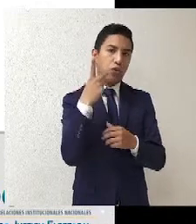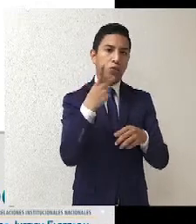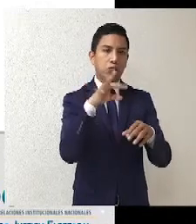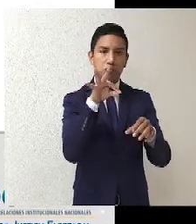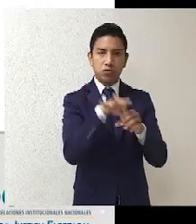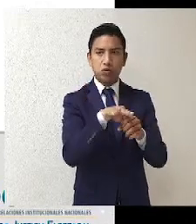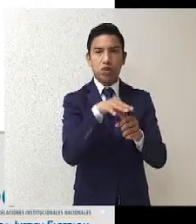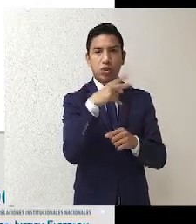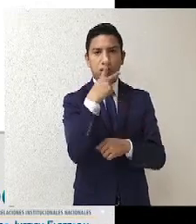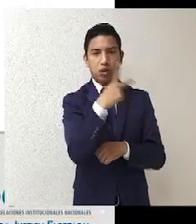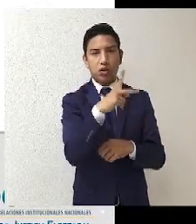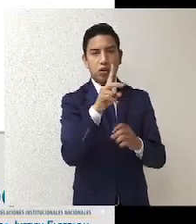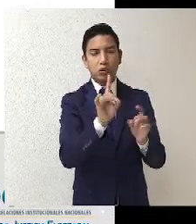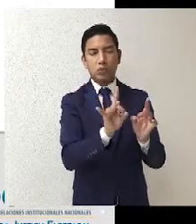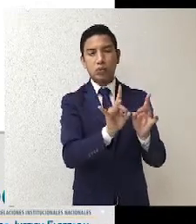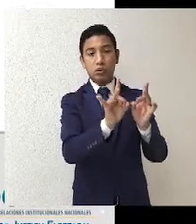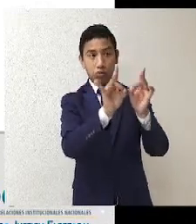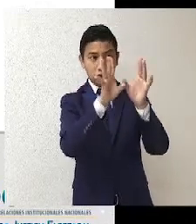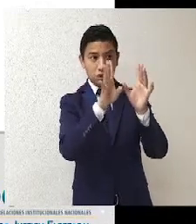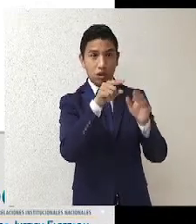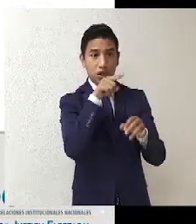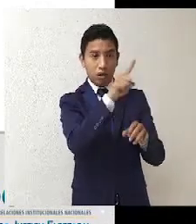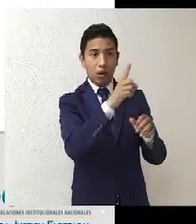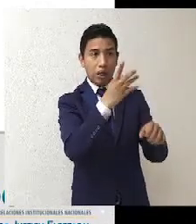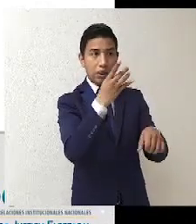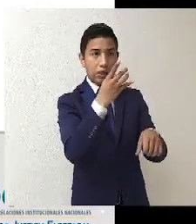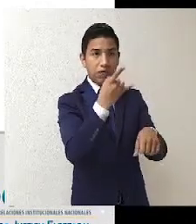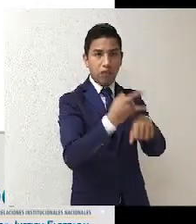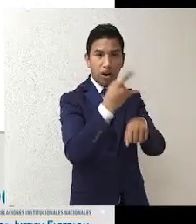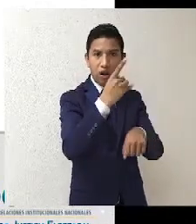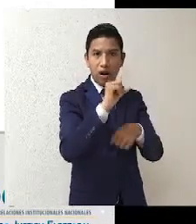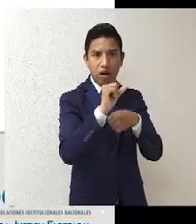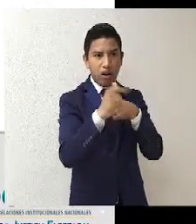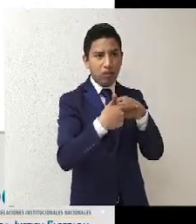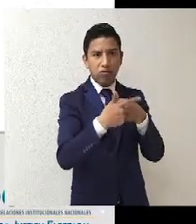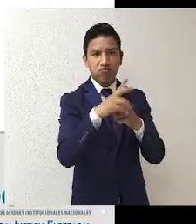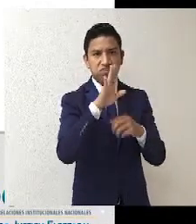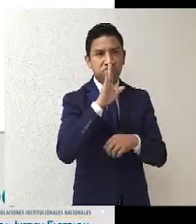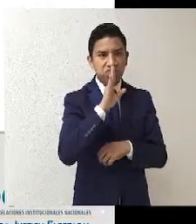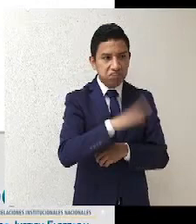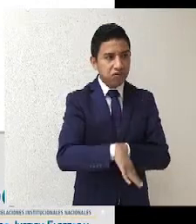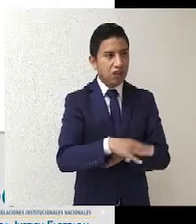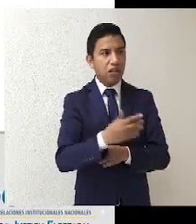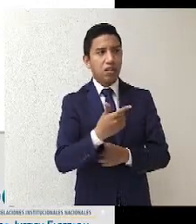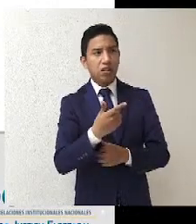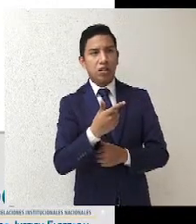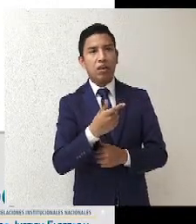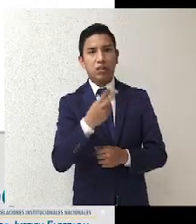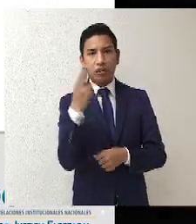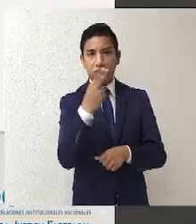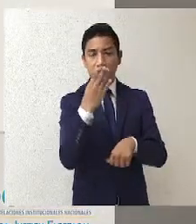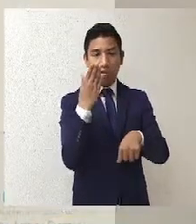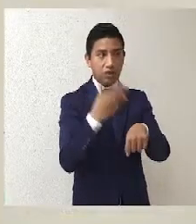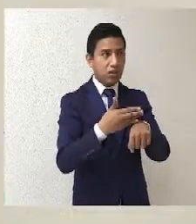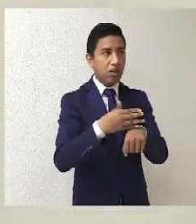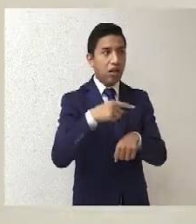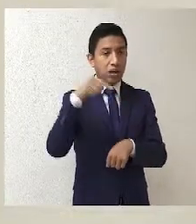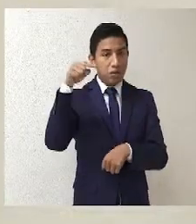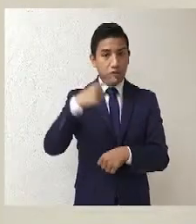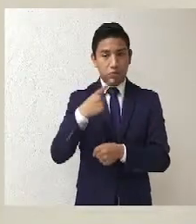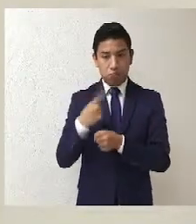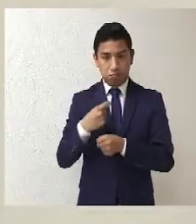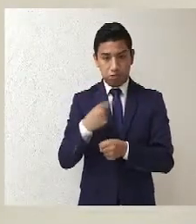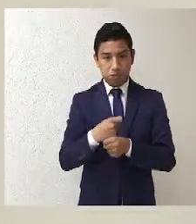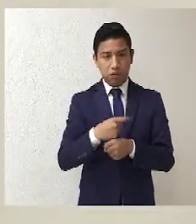todo esto, cuando hay alguna posible o presunta violación, pues es analizado si hay competencia del Tribunal Electoral Local primero